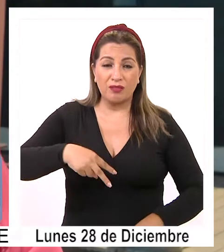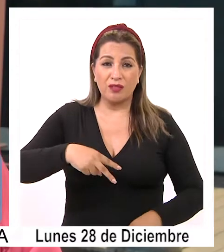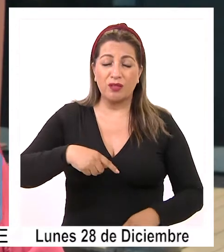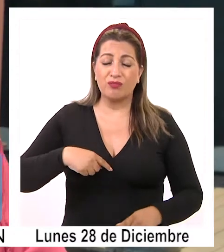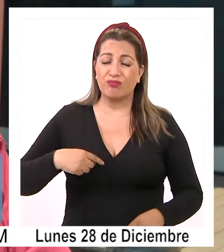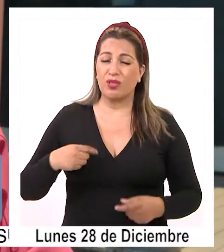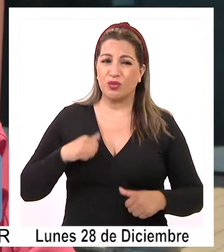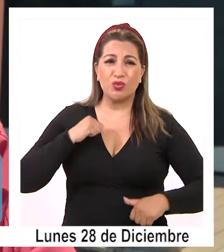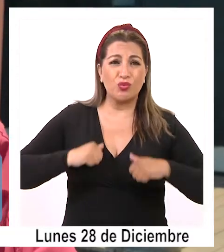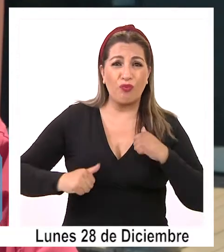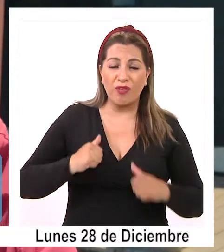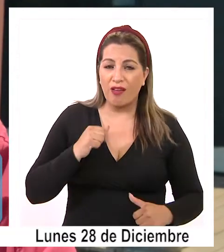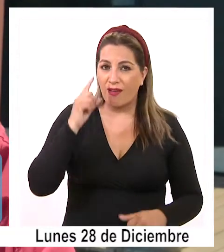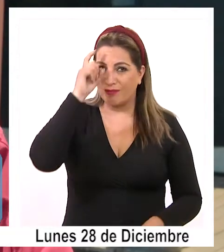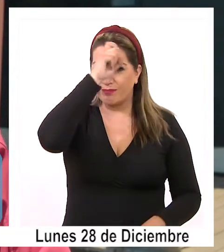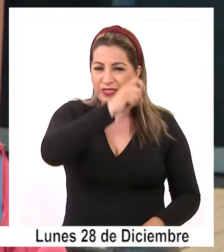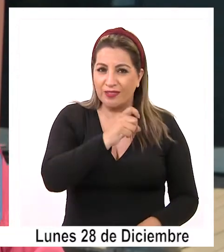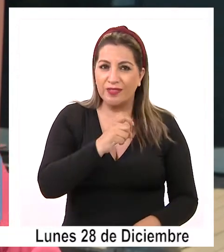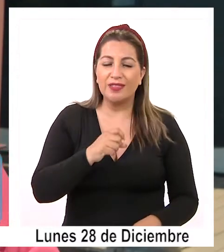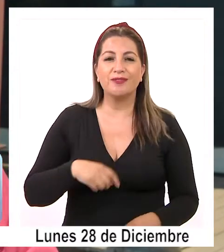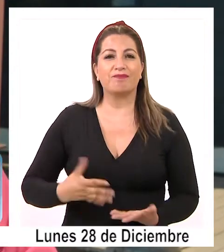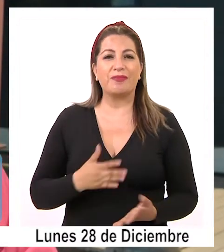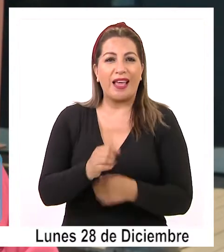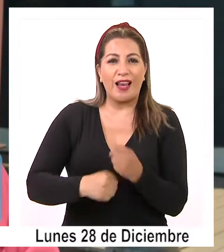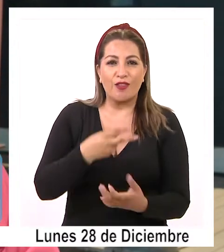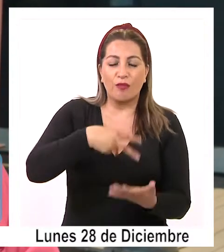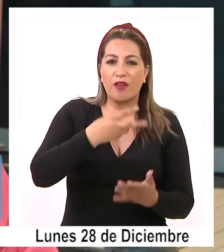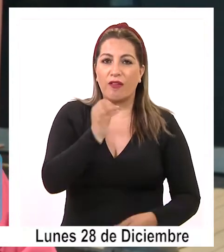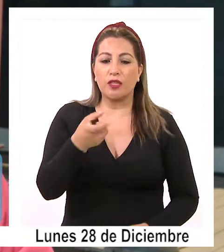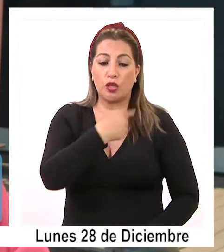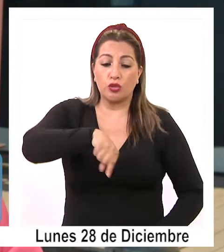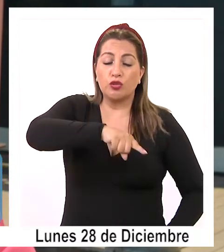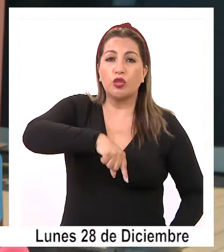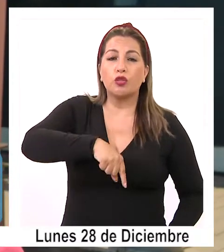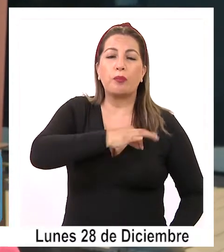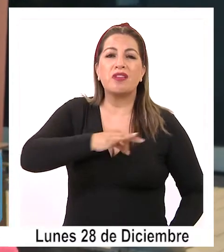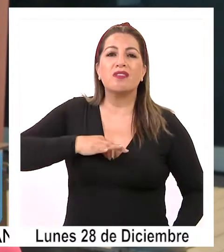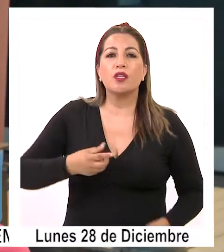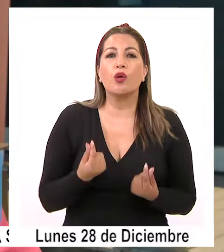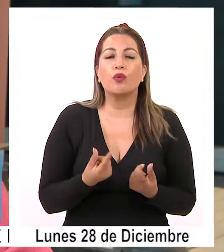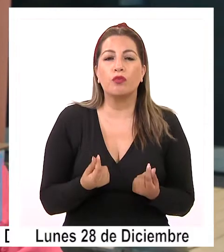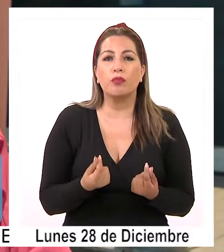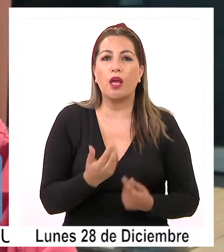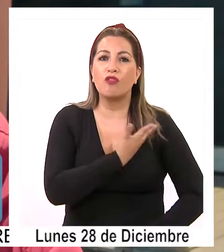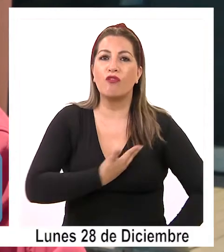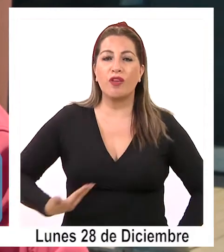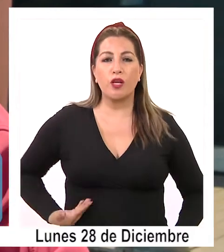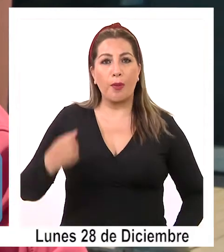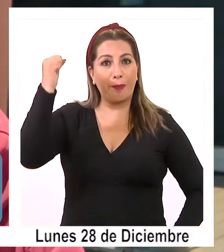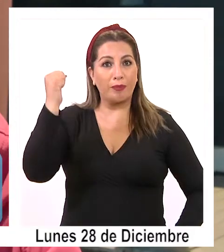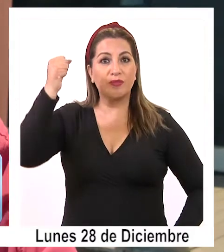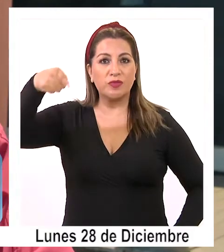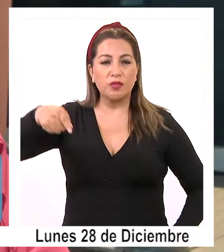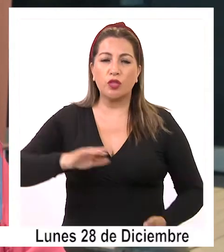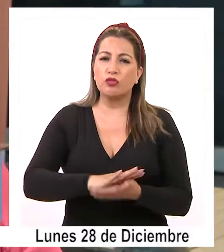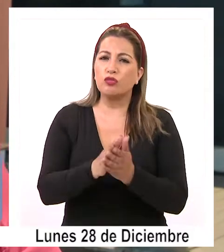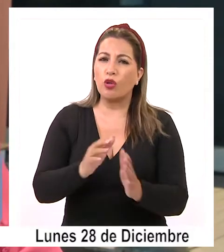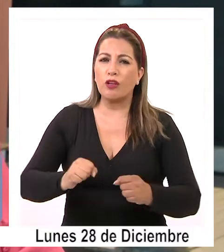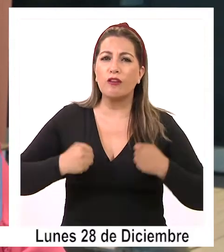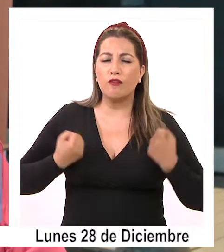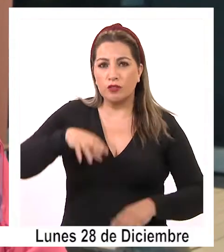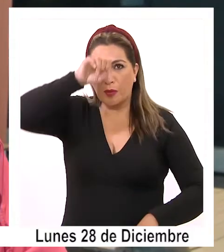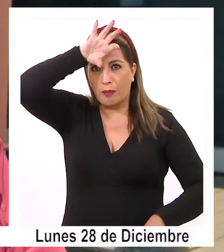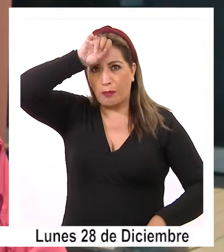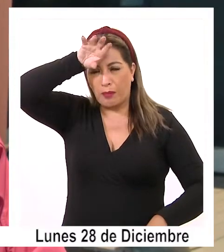2020. Por lo tanto, nosotros como Ministerio de Economía, como Gobierno del Presidente Piñera, agradecer todo el esfuerzo que ha hecho la